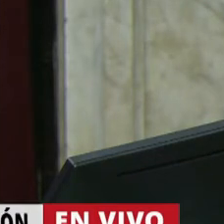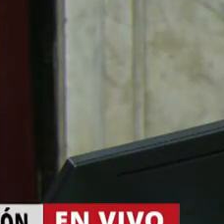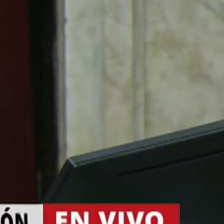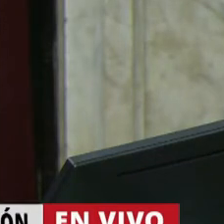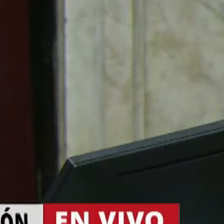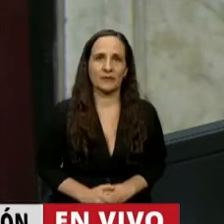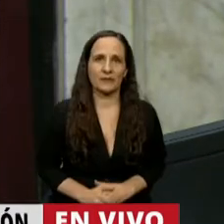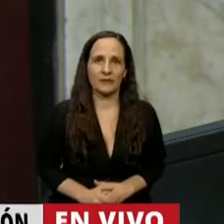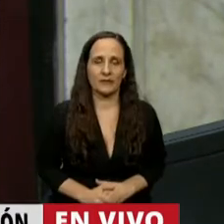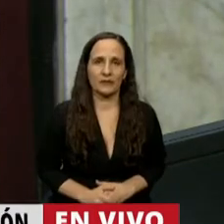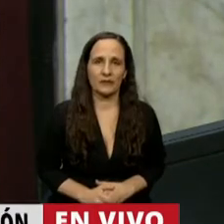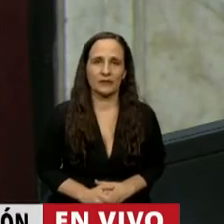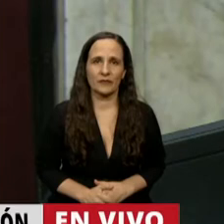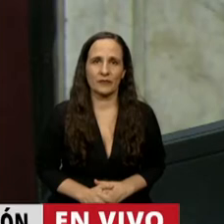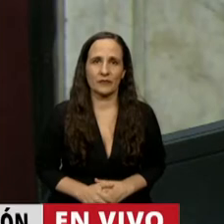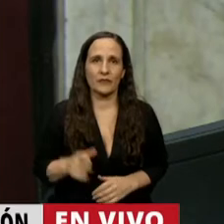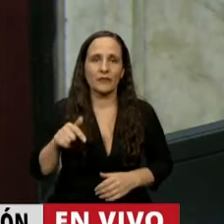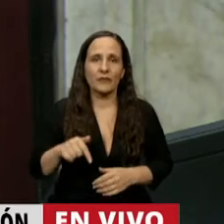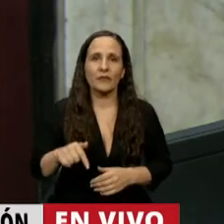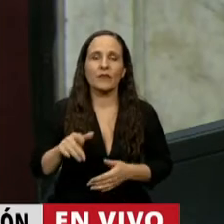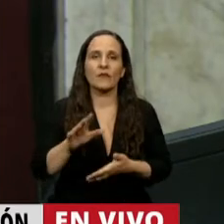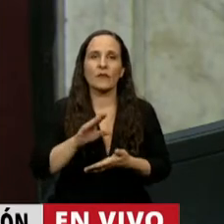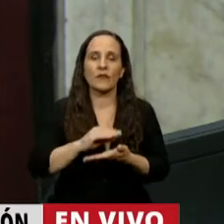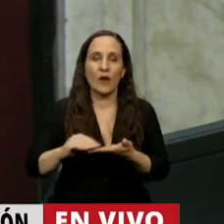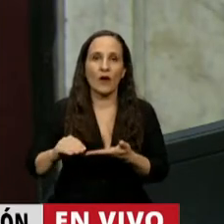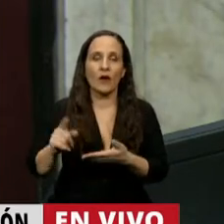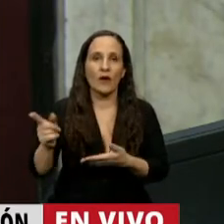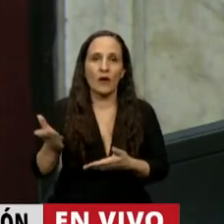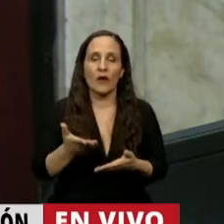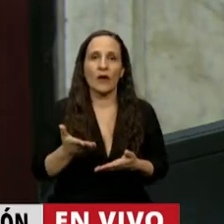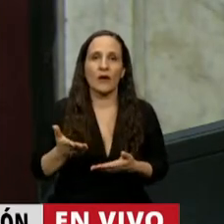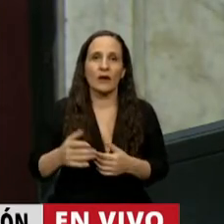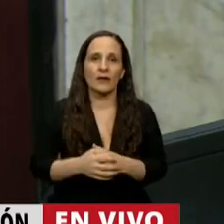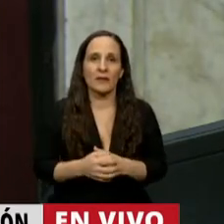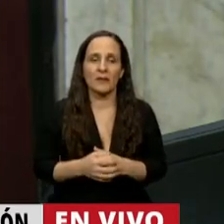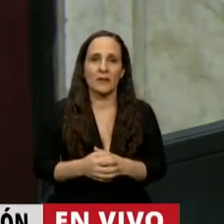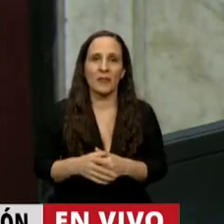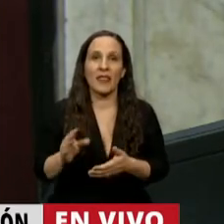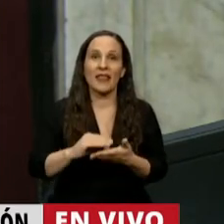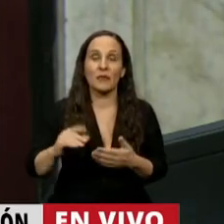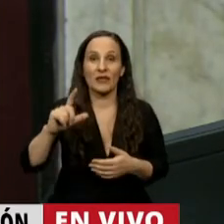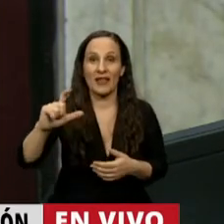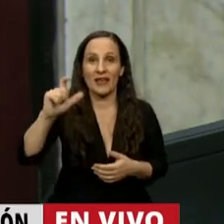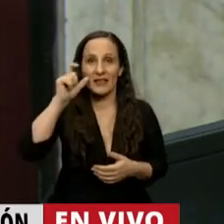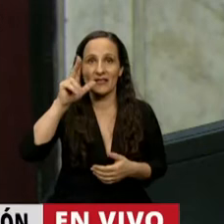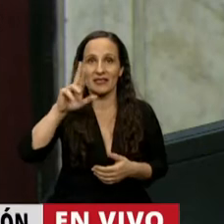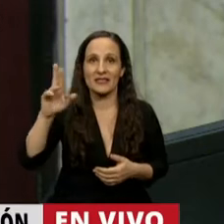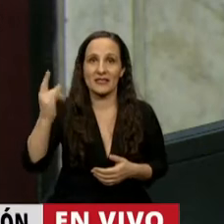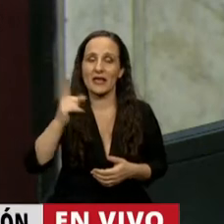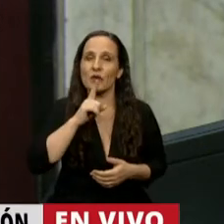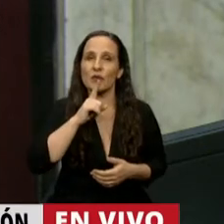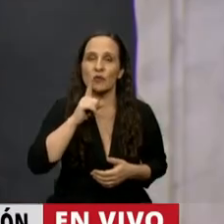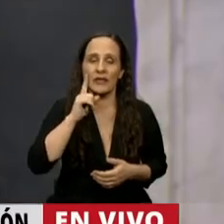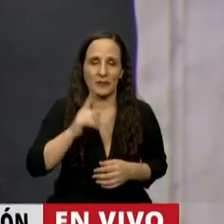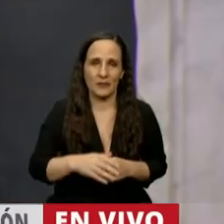ruido y después una moción de la diputada Cerruti. Sí, diputado del